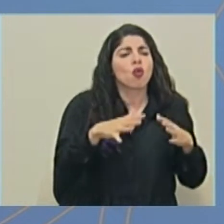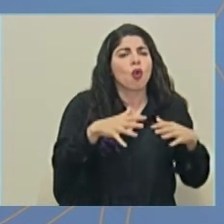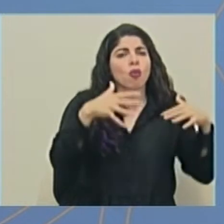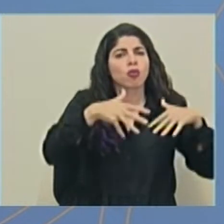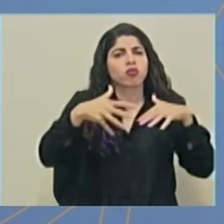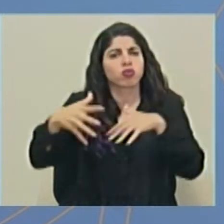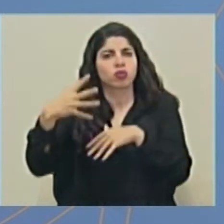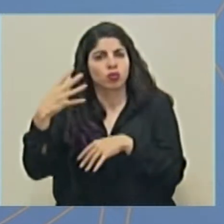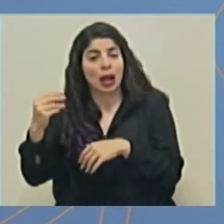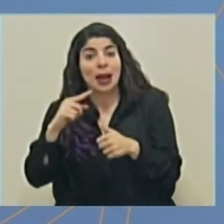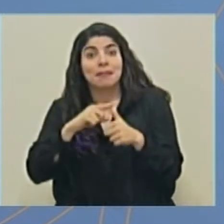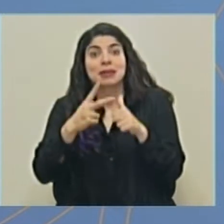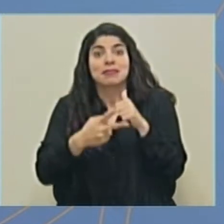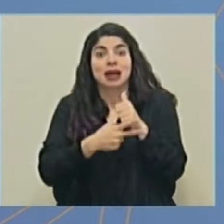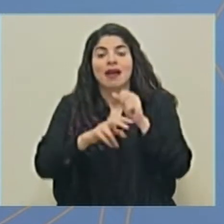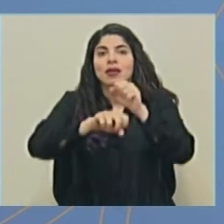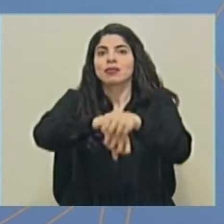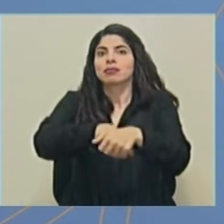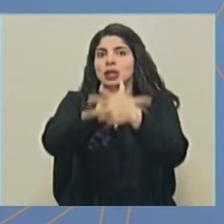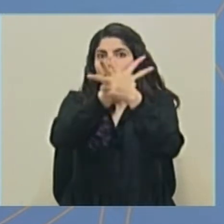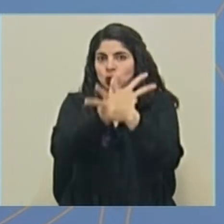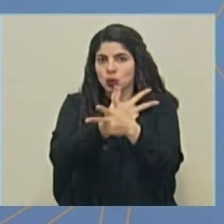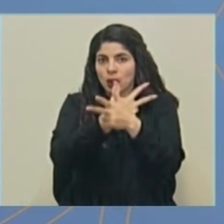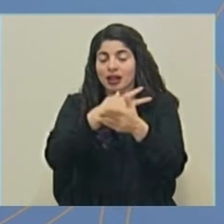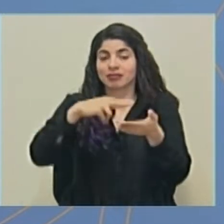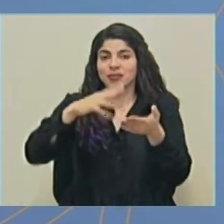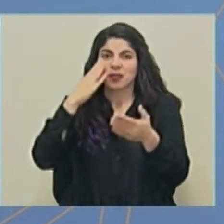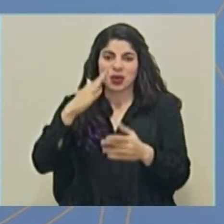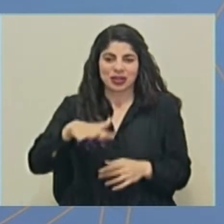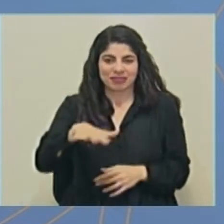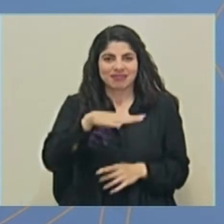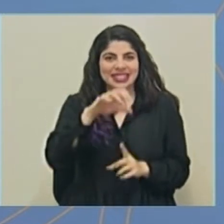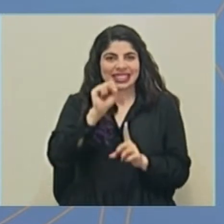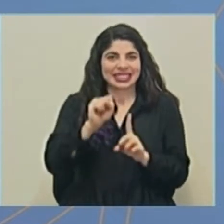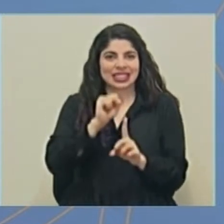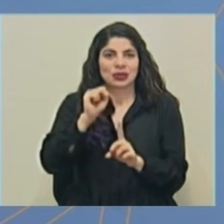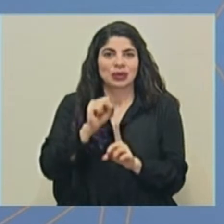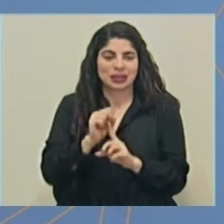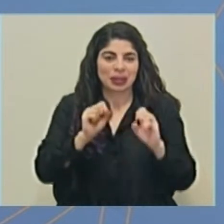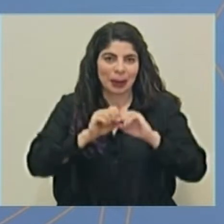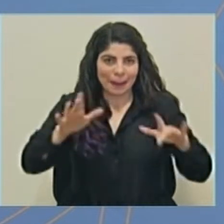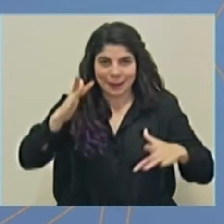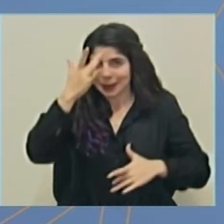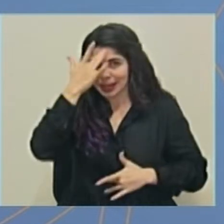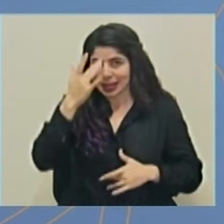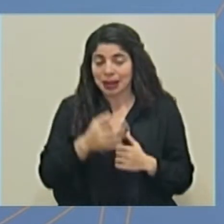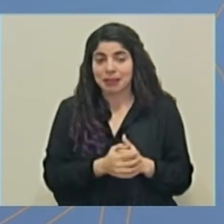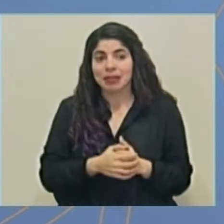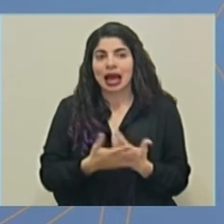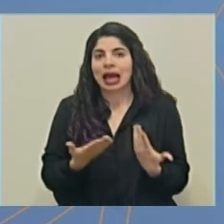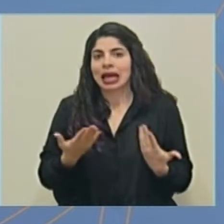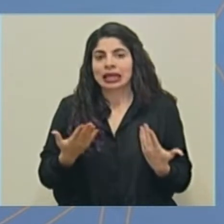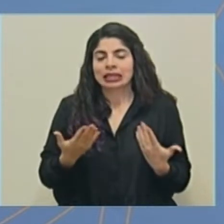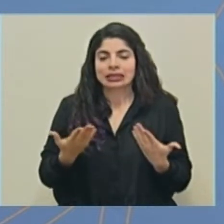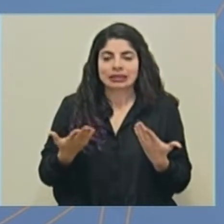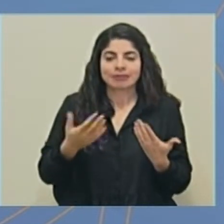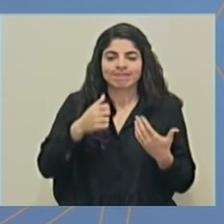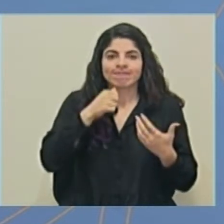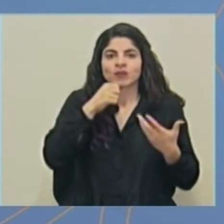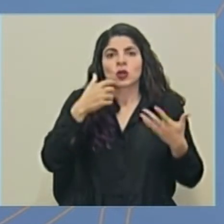virtual. En este caso, justamente en el contexto en el que estamos de pandemia, no hemos querido